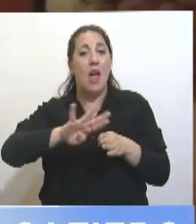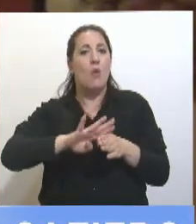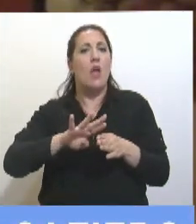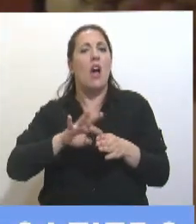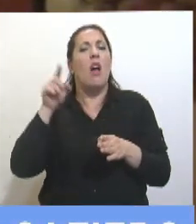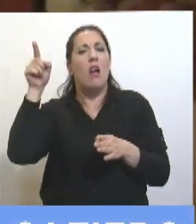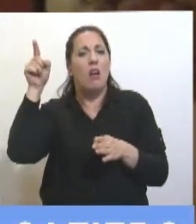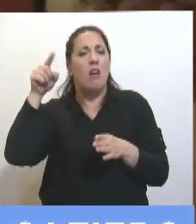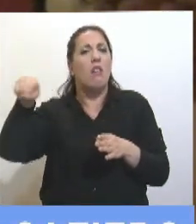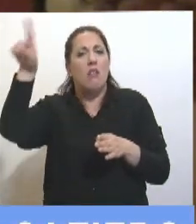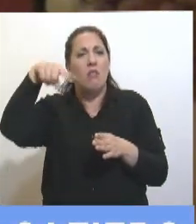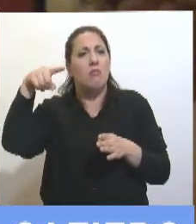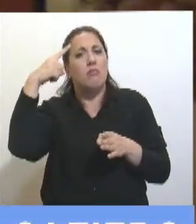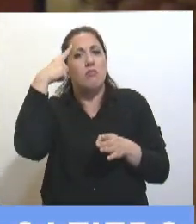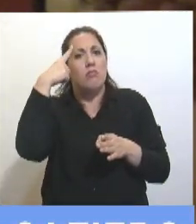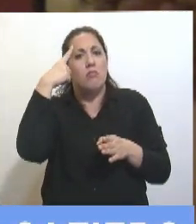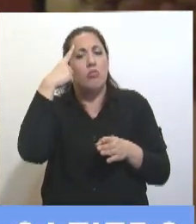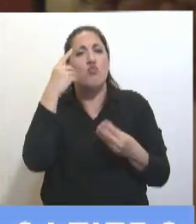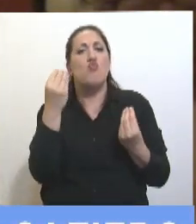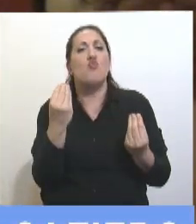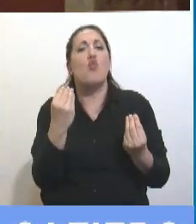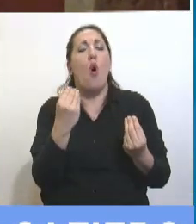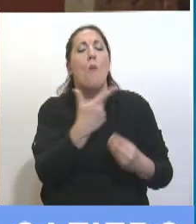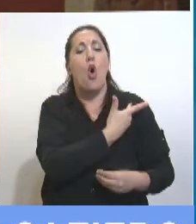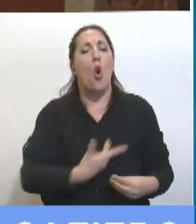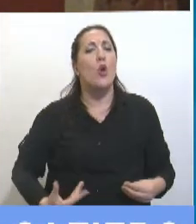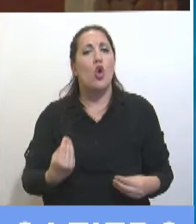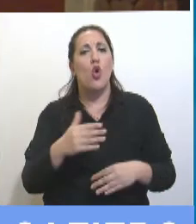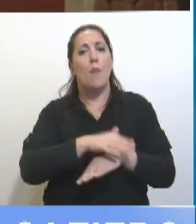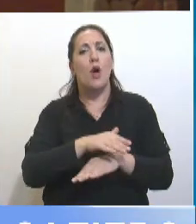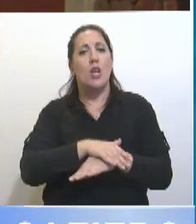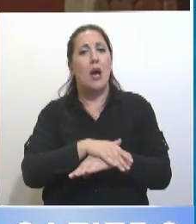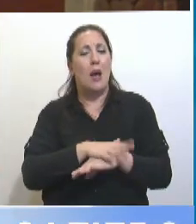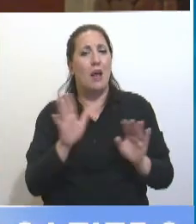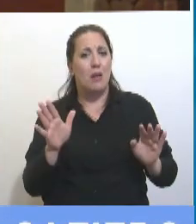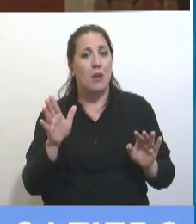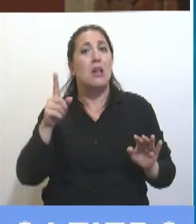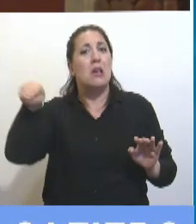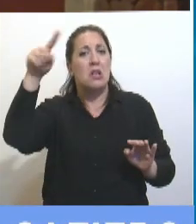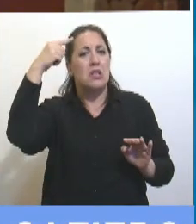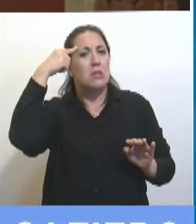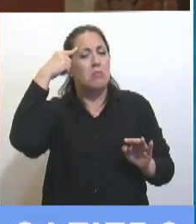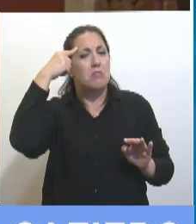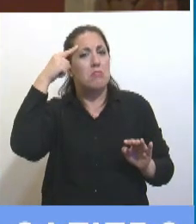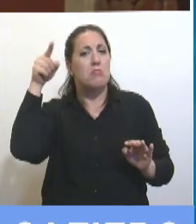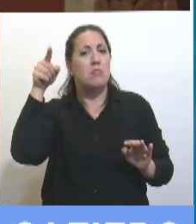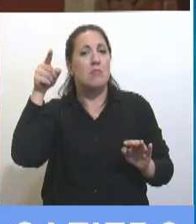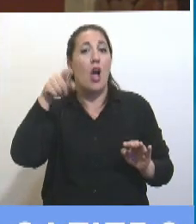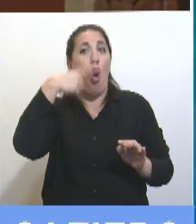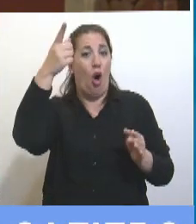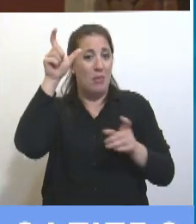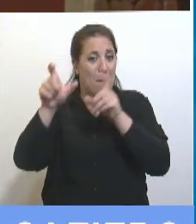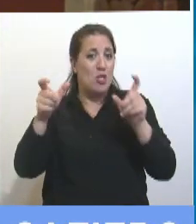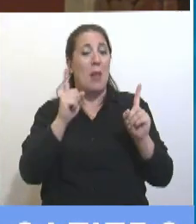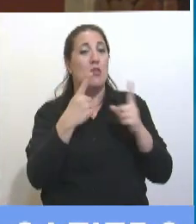estén preguntando cómo se va a hacer cargo el Estado. Ya con el solo hecho de que los acreedores extranjeros